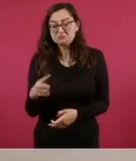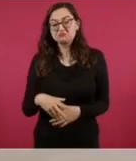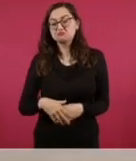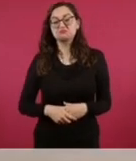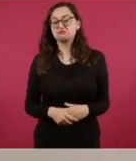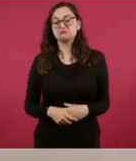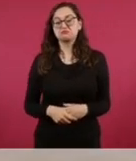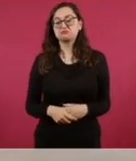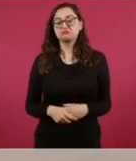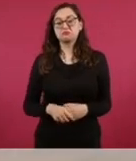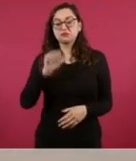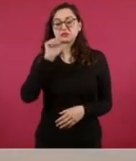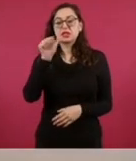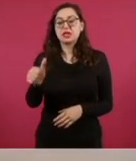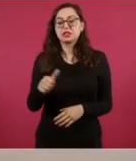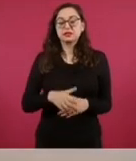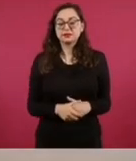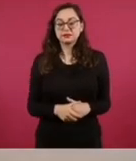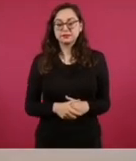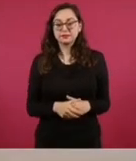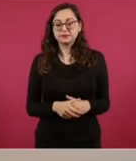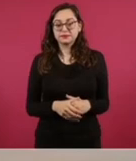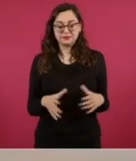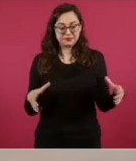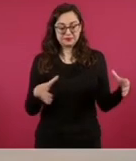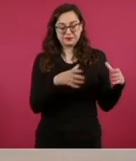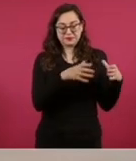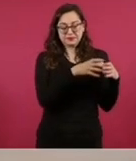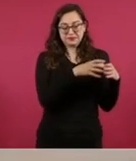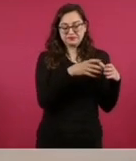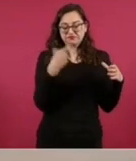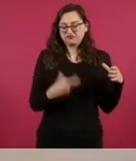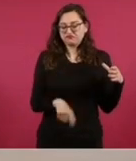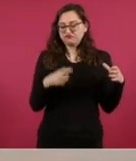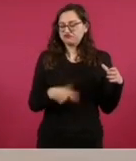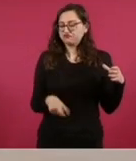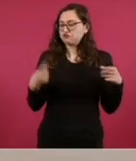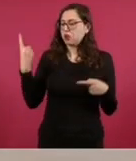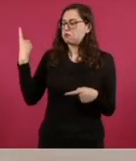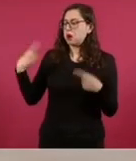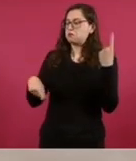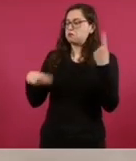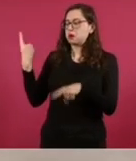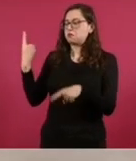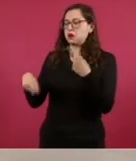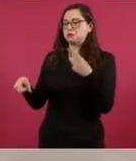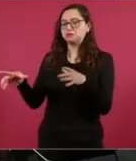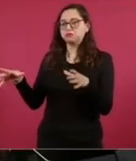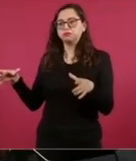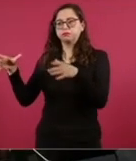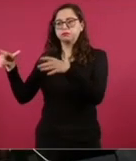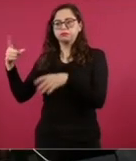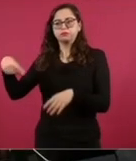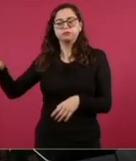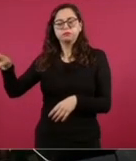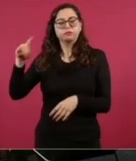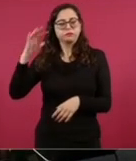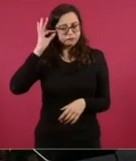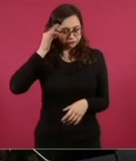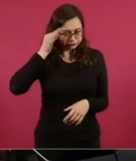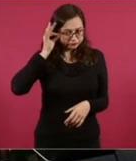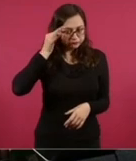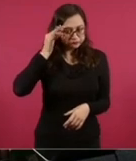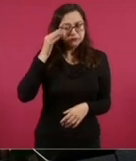sino está convertido en un instrumento al servicio de una minoría.